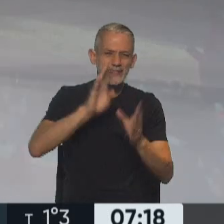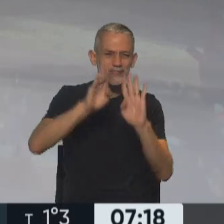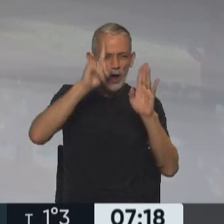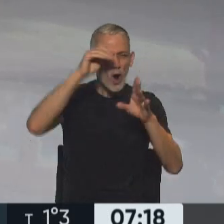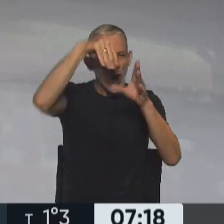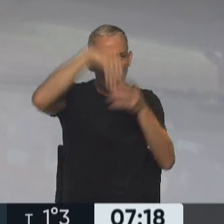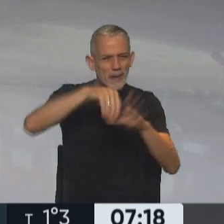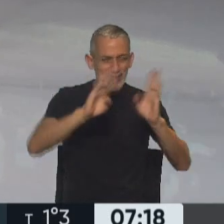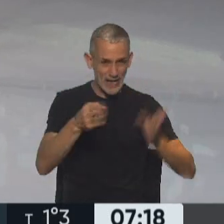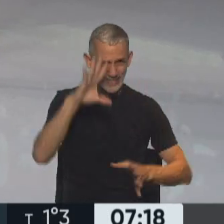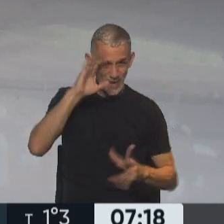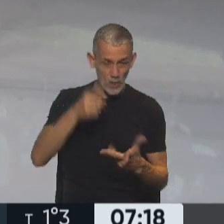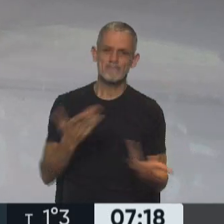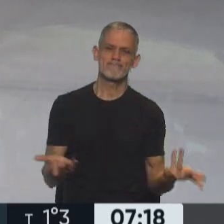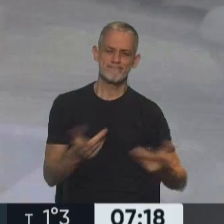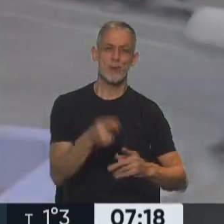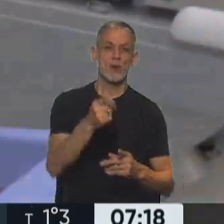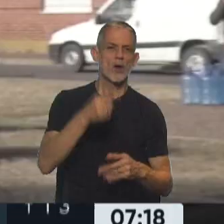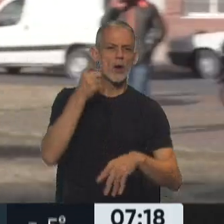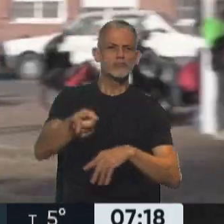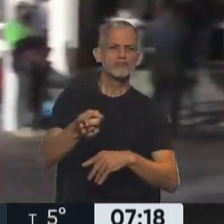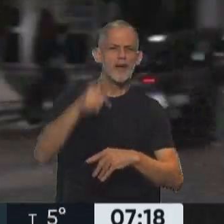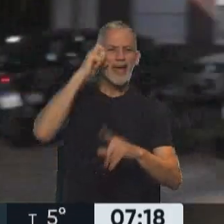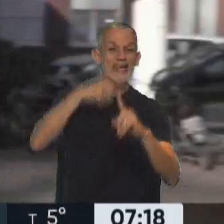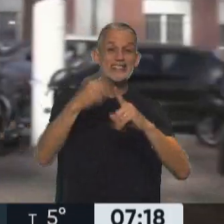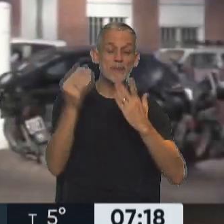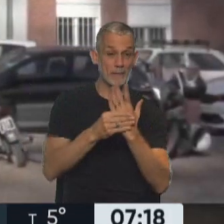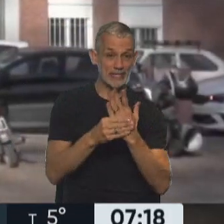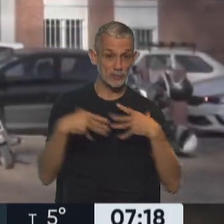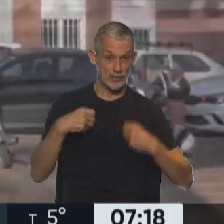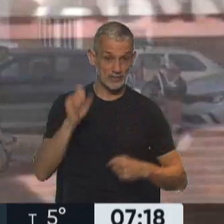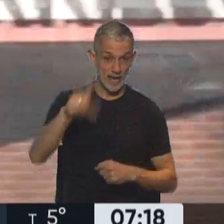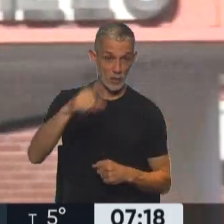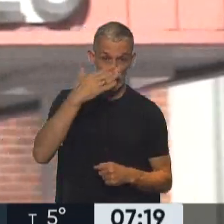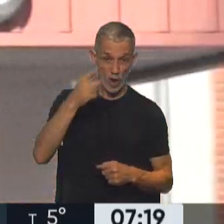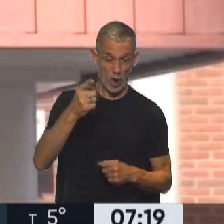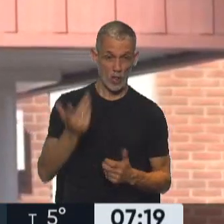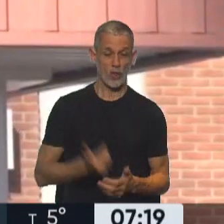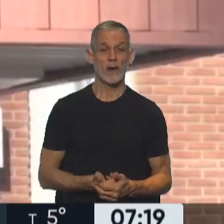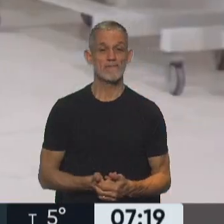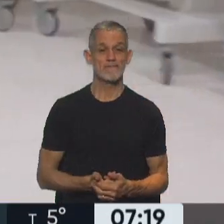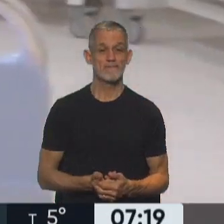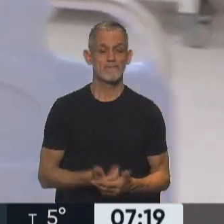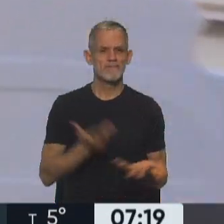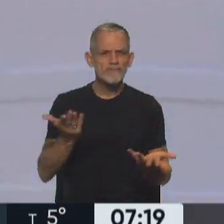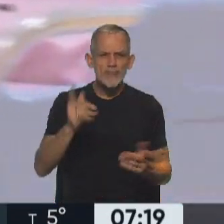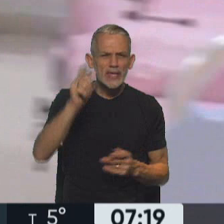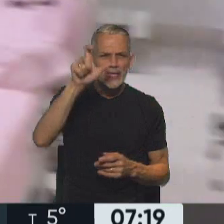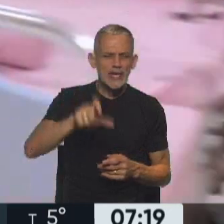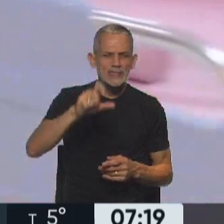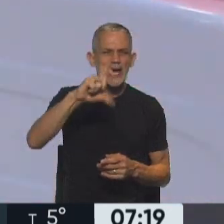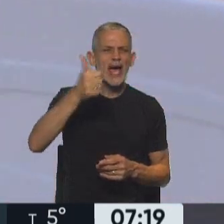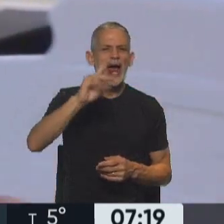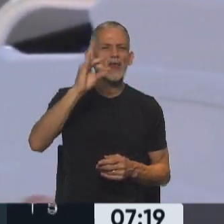neonatal. ¿Lo recuerdan? Bueno, imputaron al ex ministro de salud de Córdoba en esta causa. Se trata de Diego